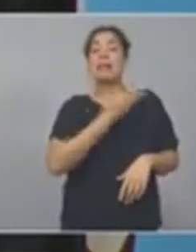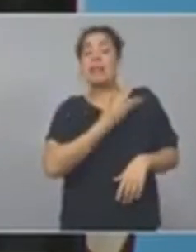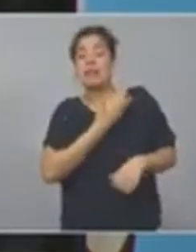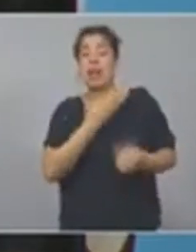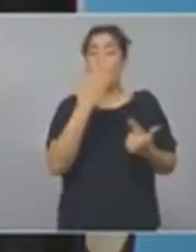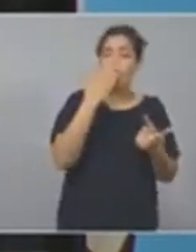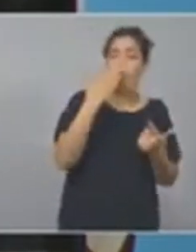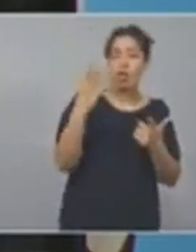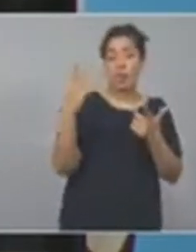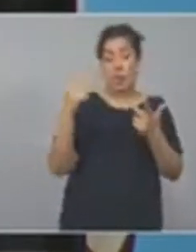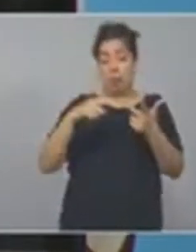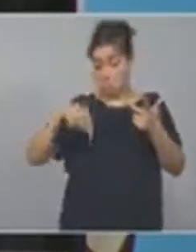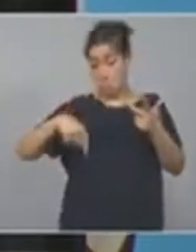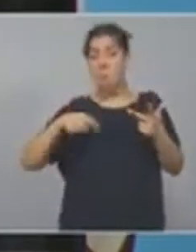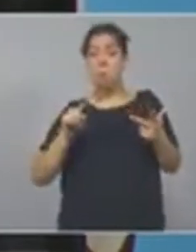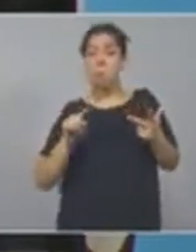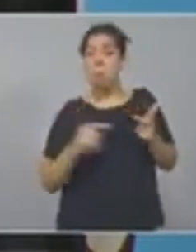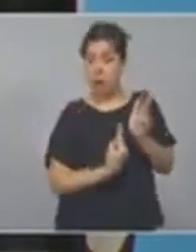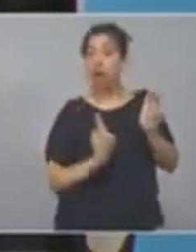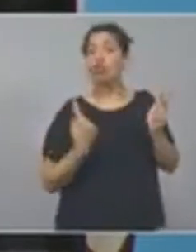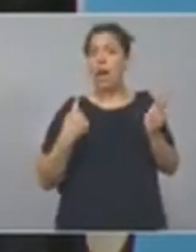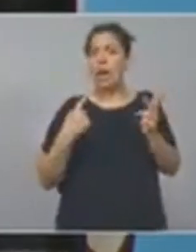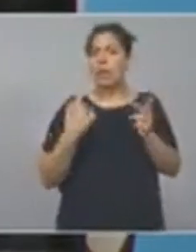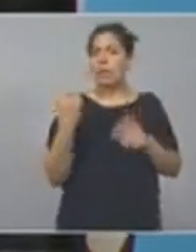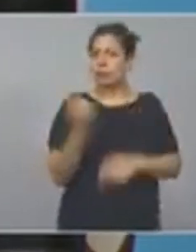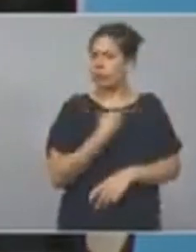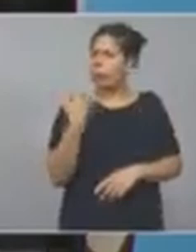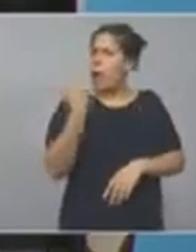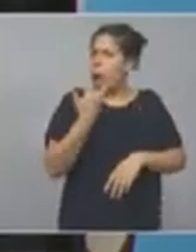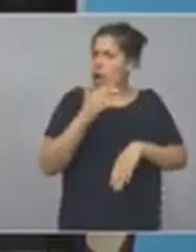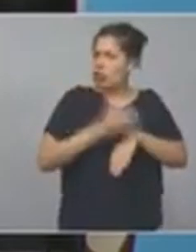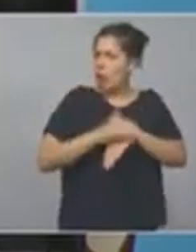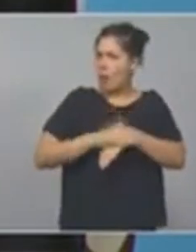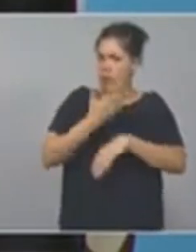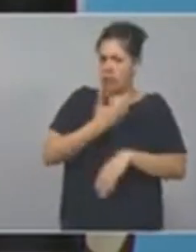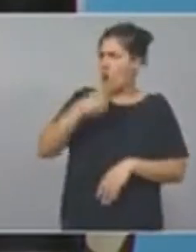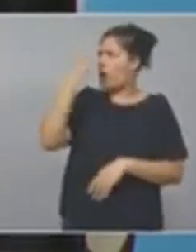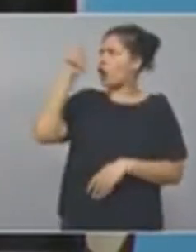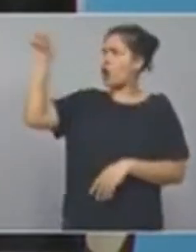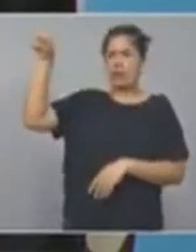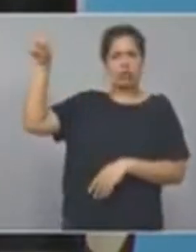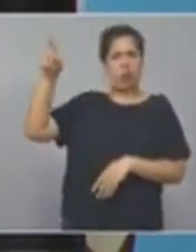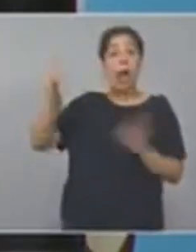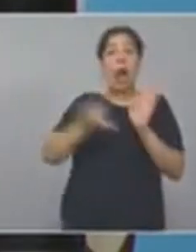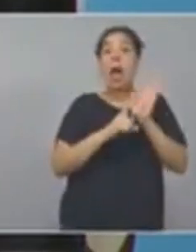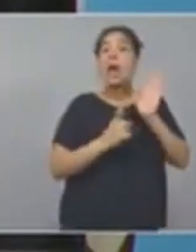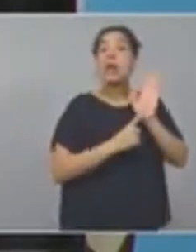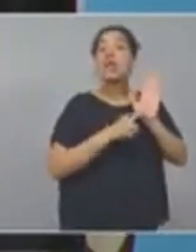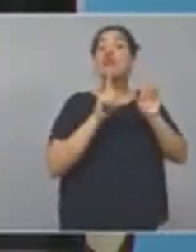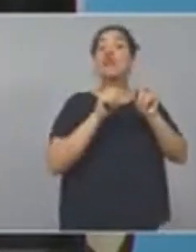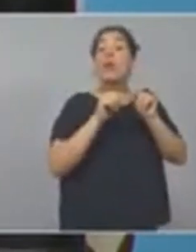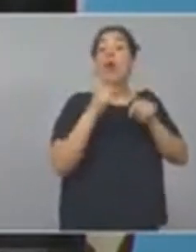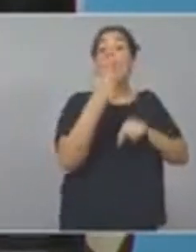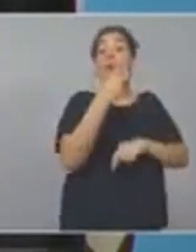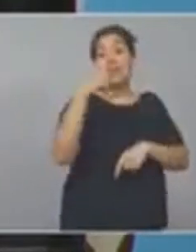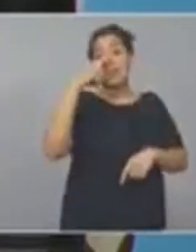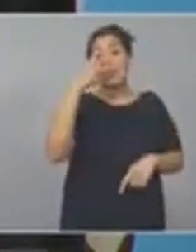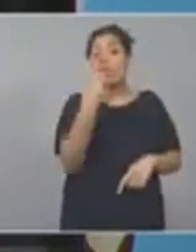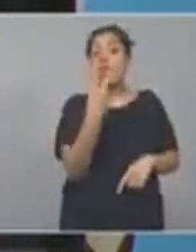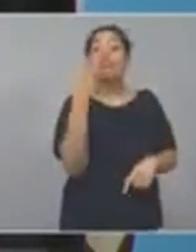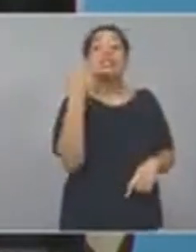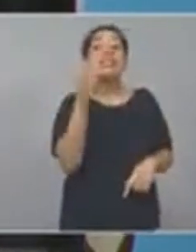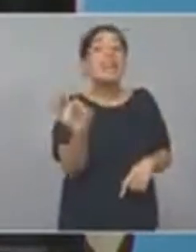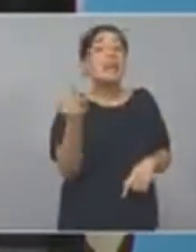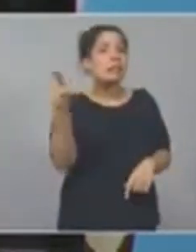Buenos Aires, hay un compromiso del gobierno nacional que es legal, es la ley 27.260, por la cual